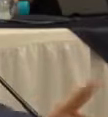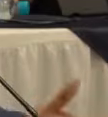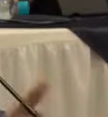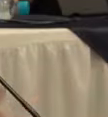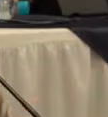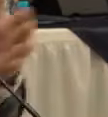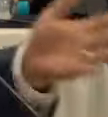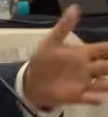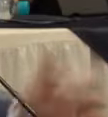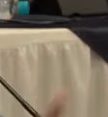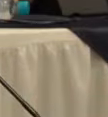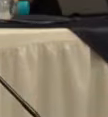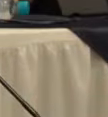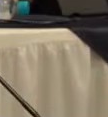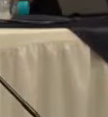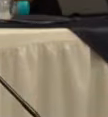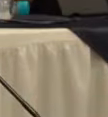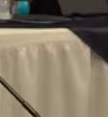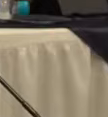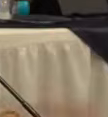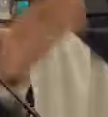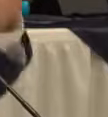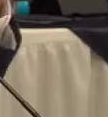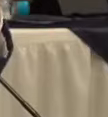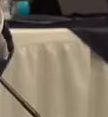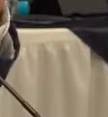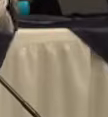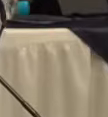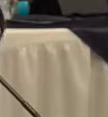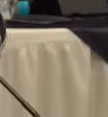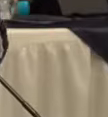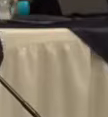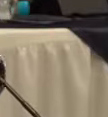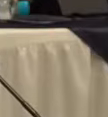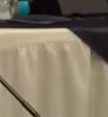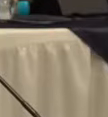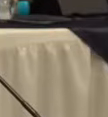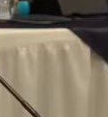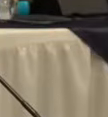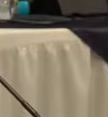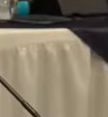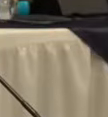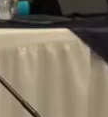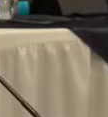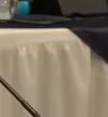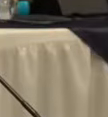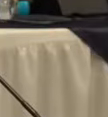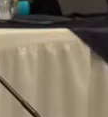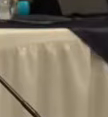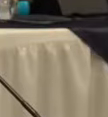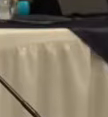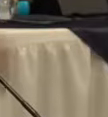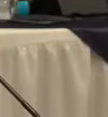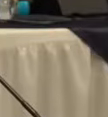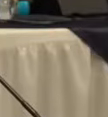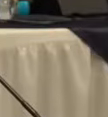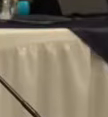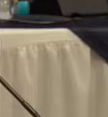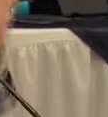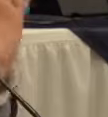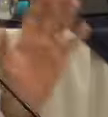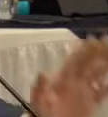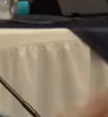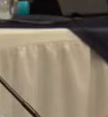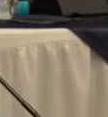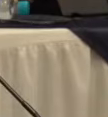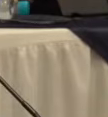primera fase o a mediados de la primera fase pudiéramos decir, vaya, ya con el número de DUI no solamente puede ir al supermercado a la farmacia, sino que